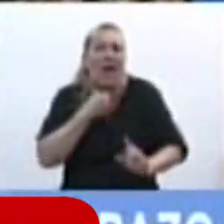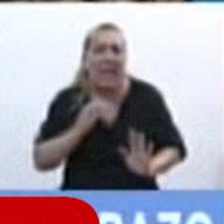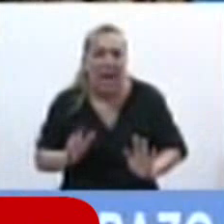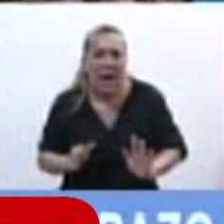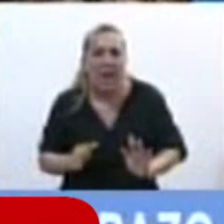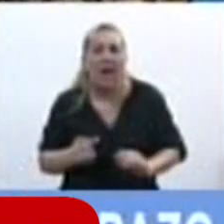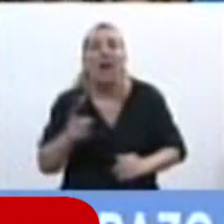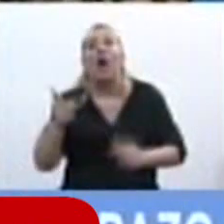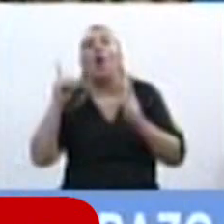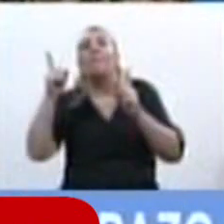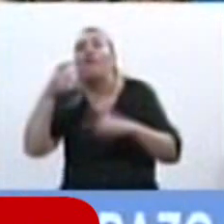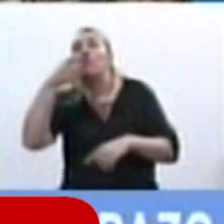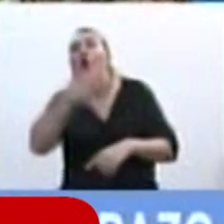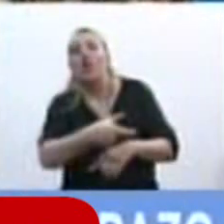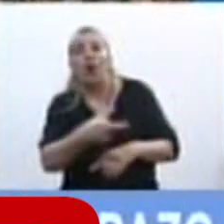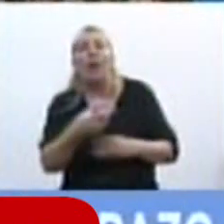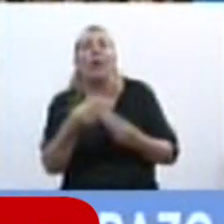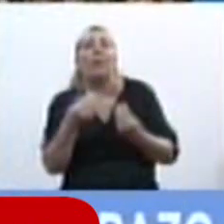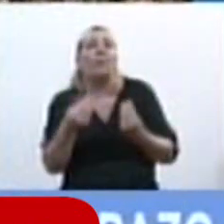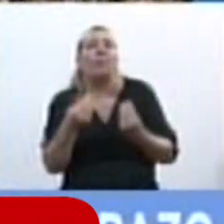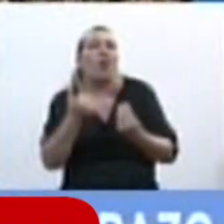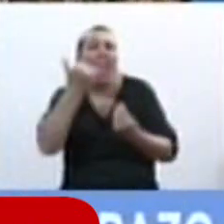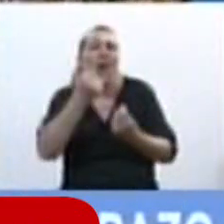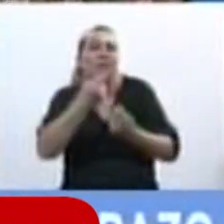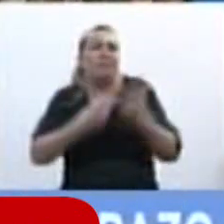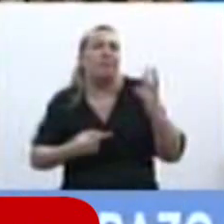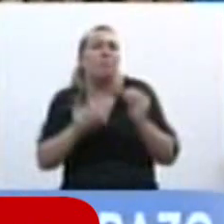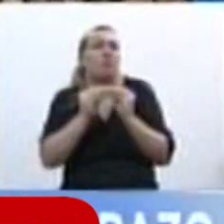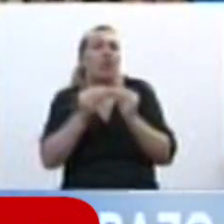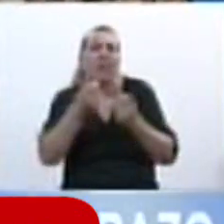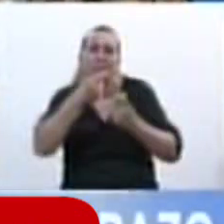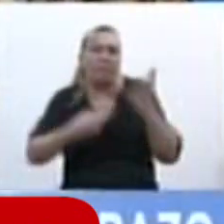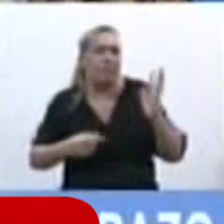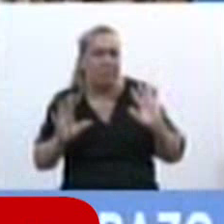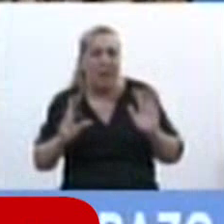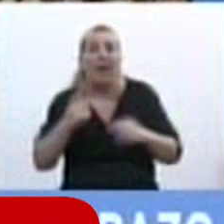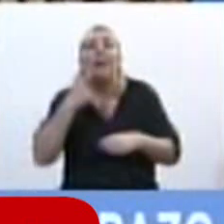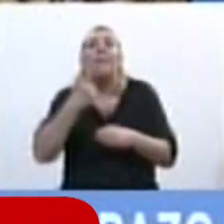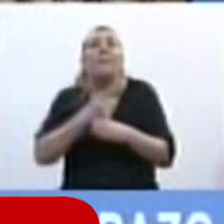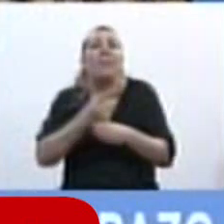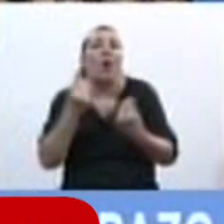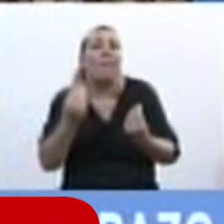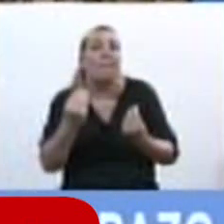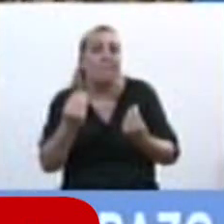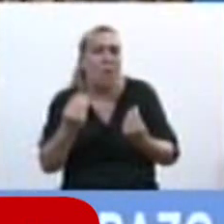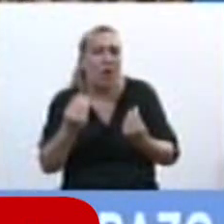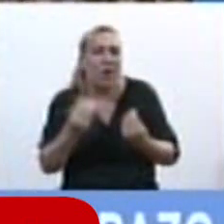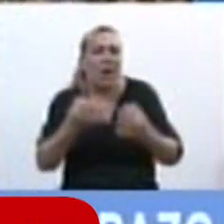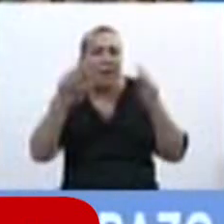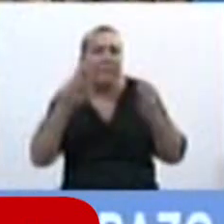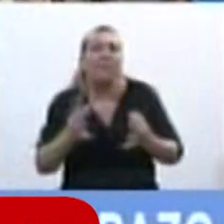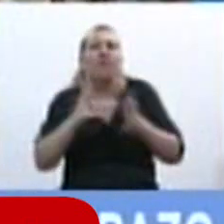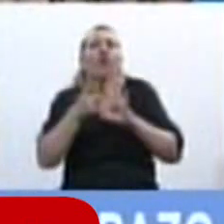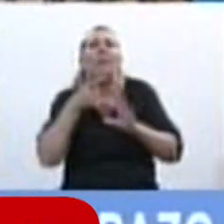y el profesor contesta por muchos y diversos motivos en primer lugar por el carácter radicalmente